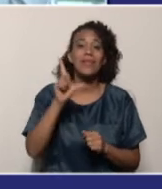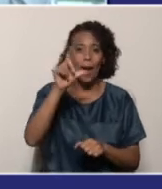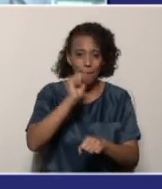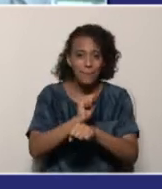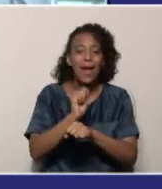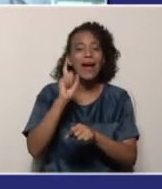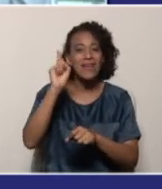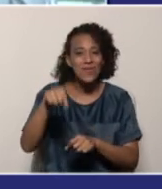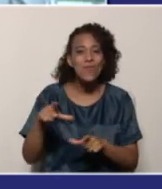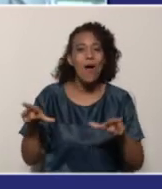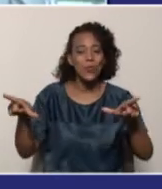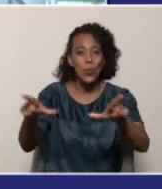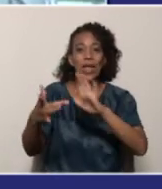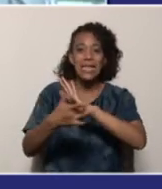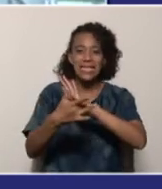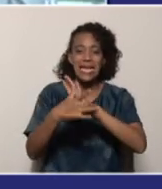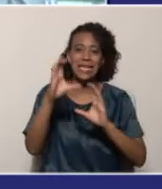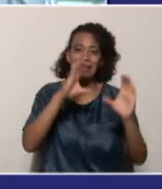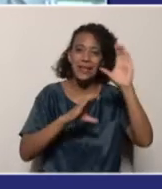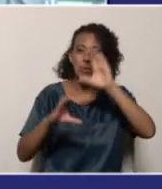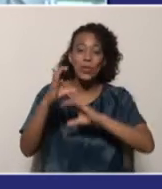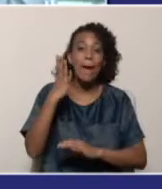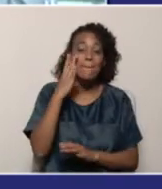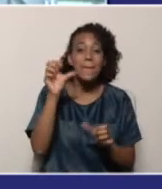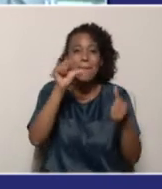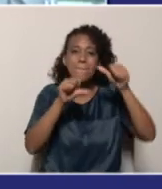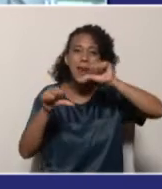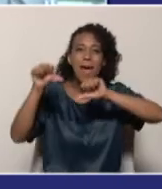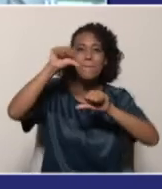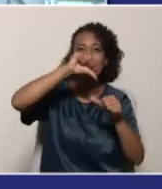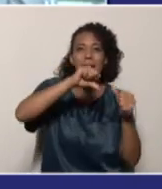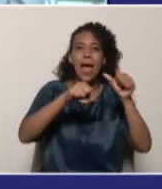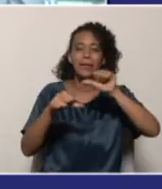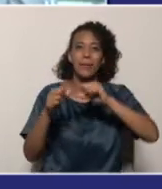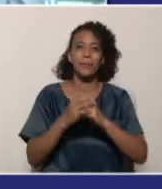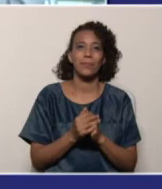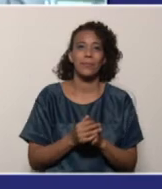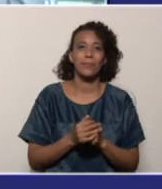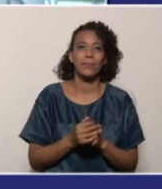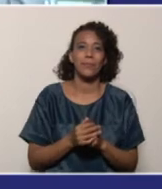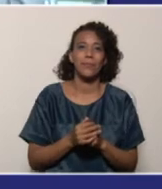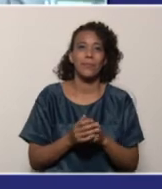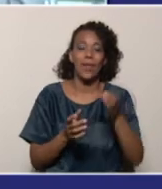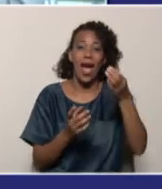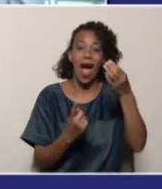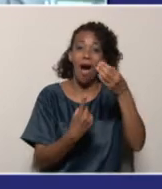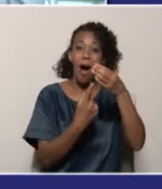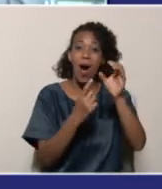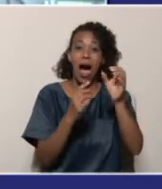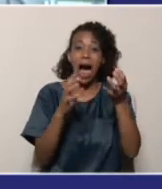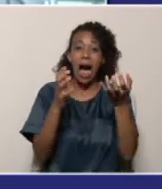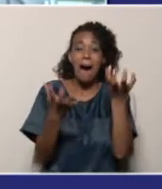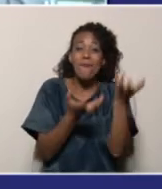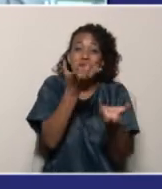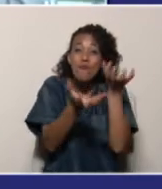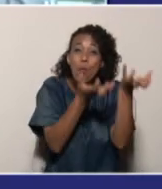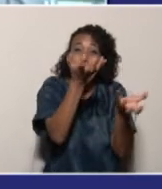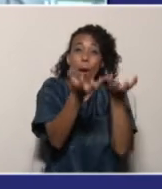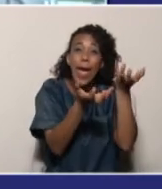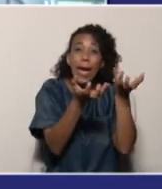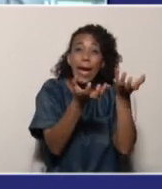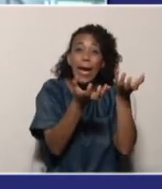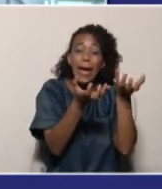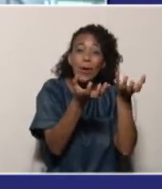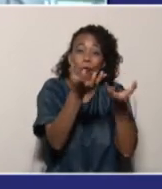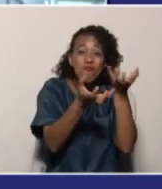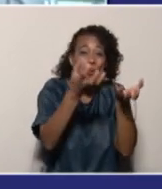en esta Feria de Ciencia y Tecnología. Mi experimento se trata sobre la luz de Bengato. Ponemos este pedacito de magnesio